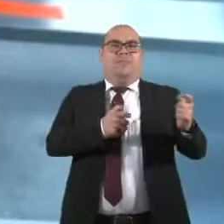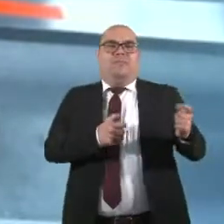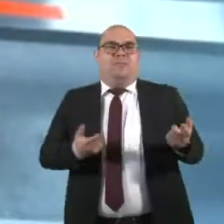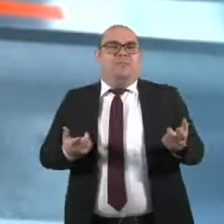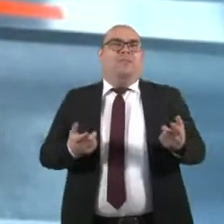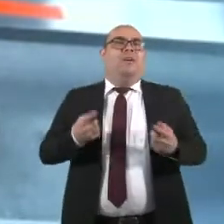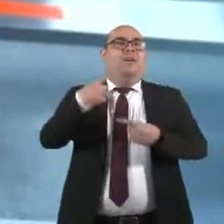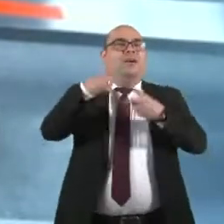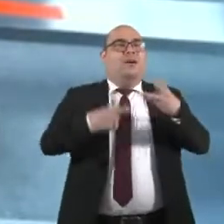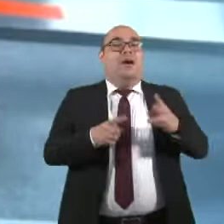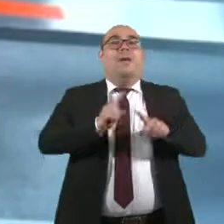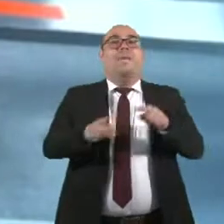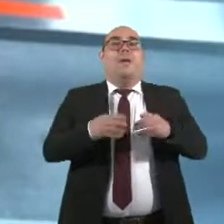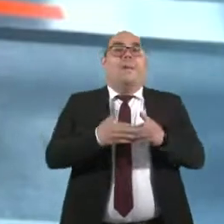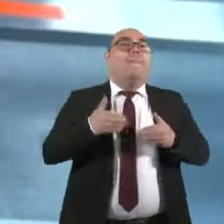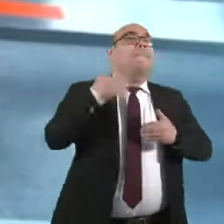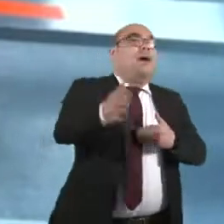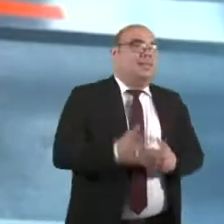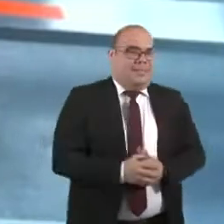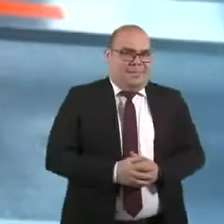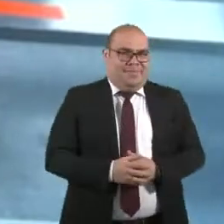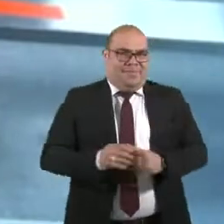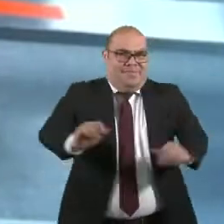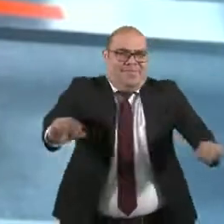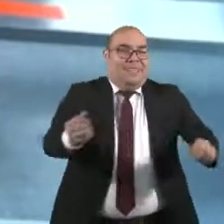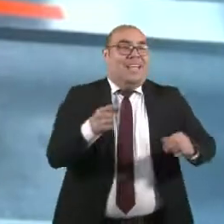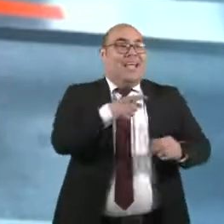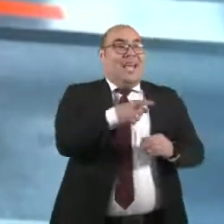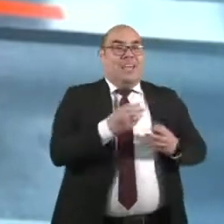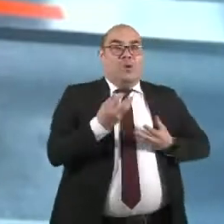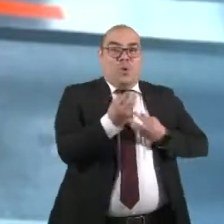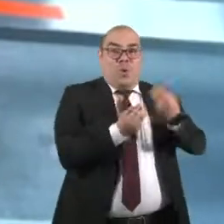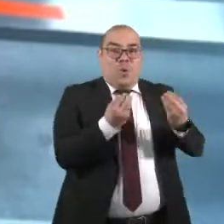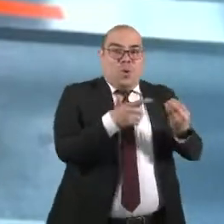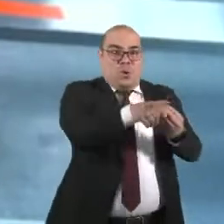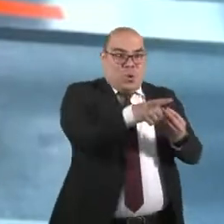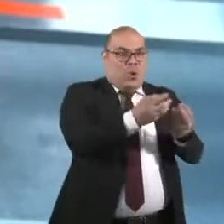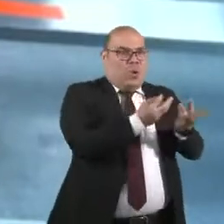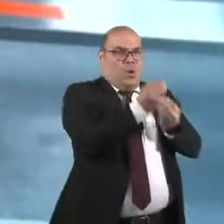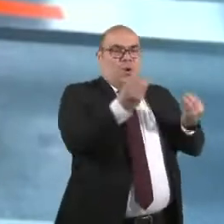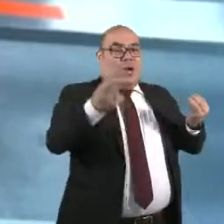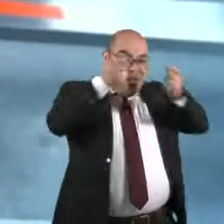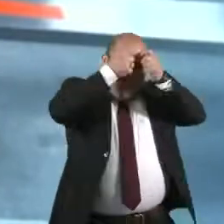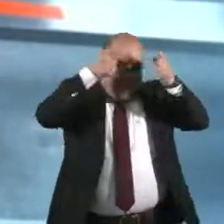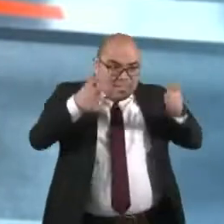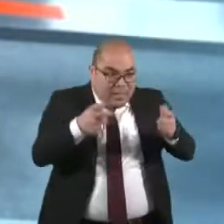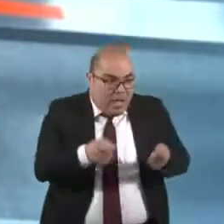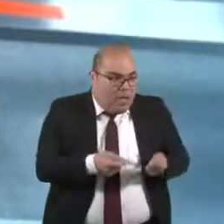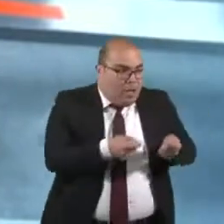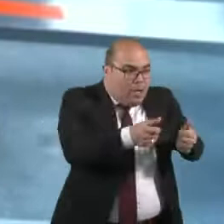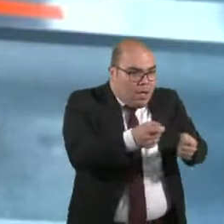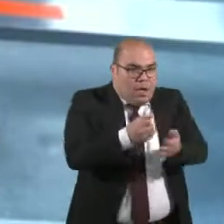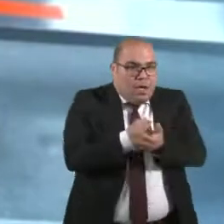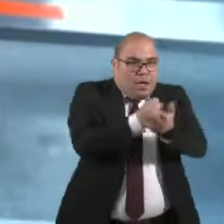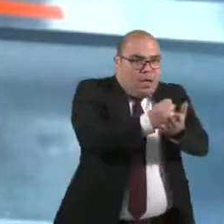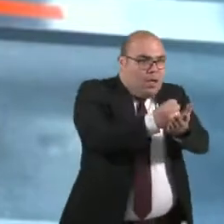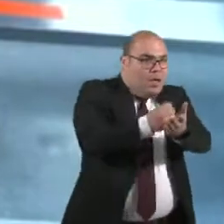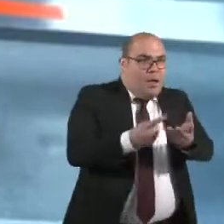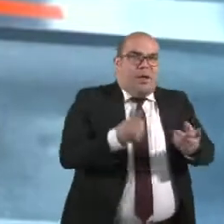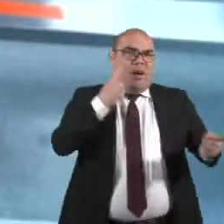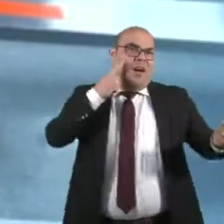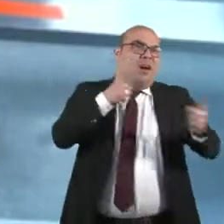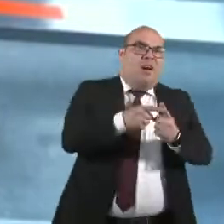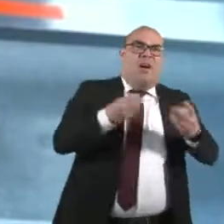en sí con nosotros. Pero vamos más allá. Esos grupos se dieron. El Estado los ayudó a conformar para enfrentar ese fenómeno.